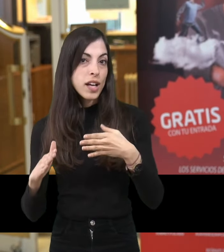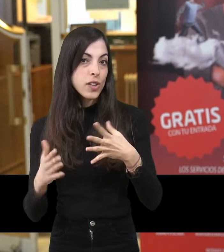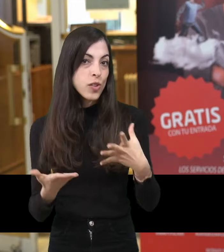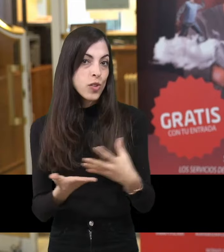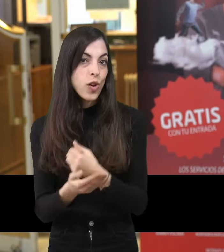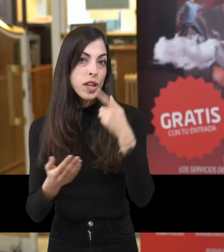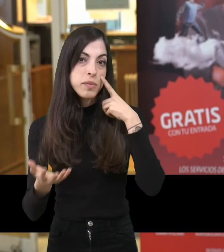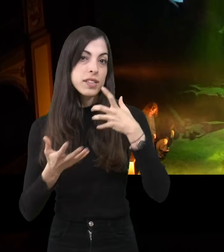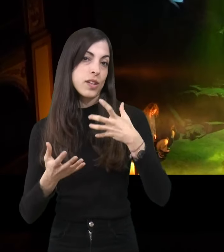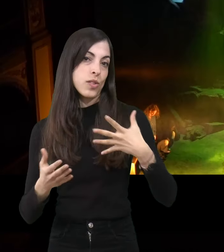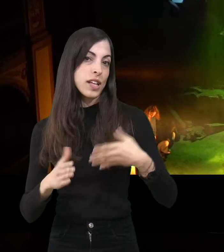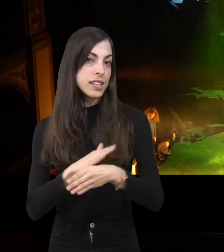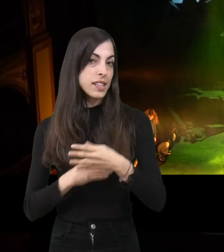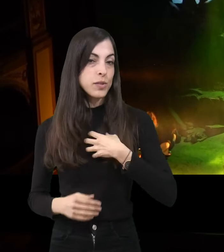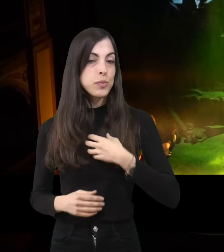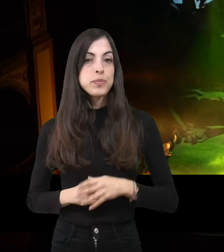hacer accesibles.